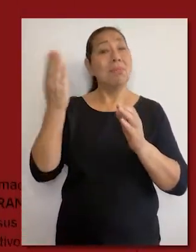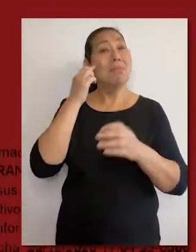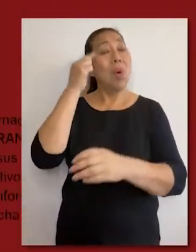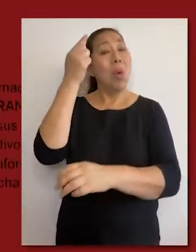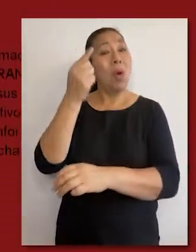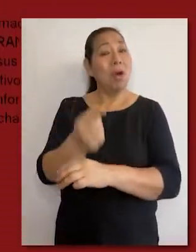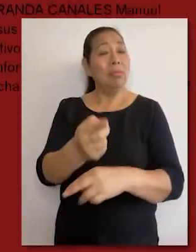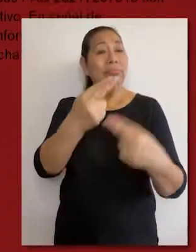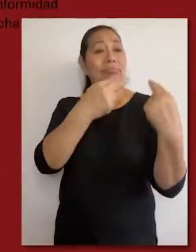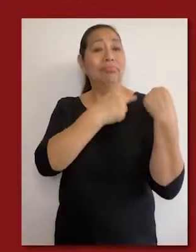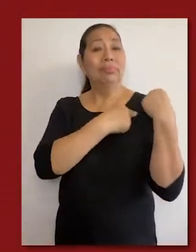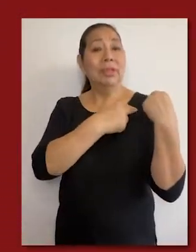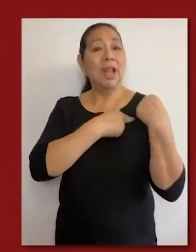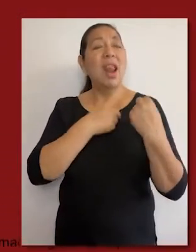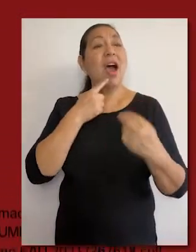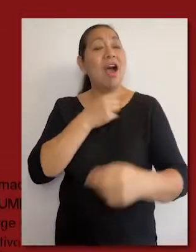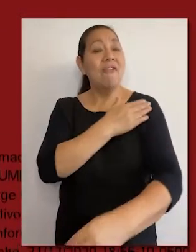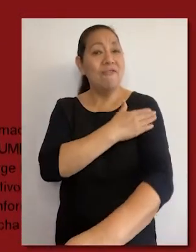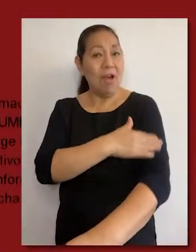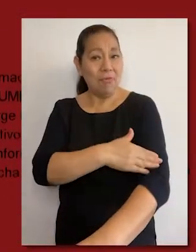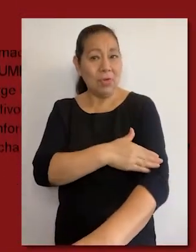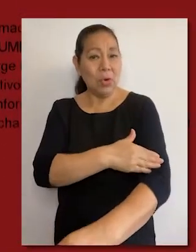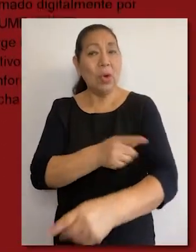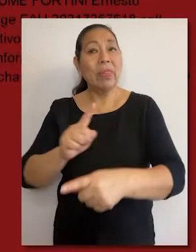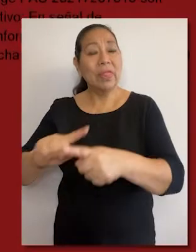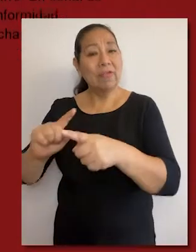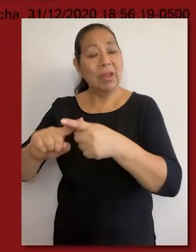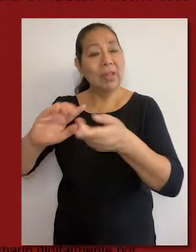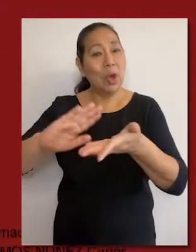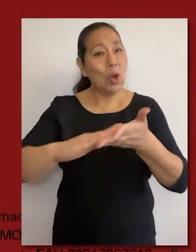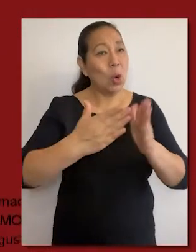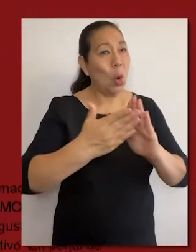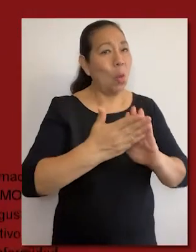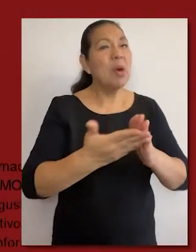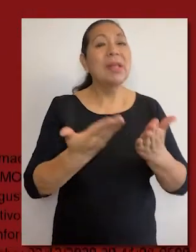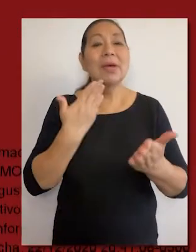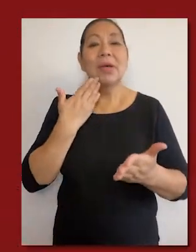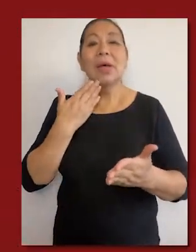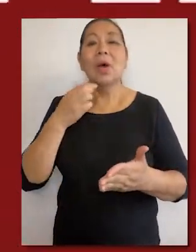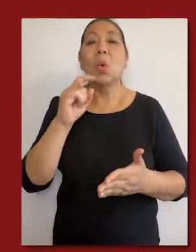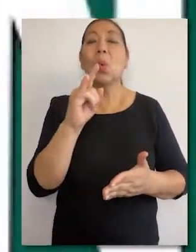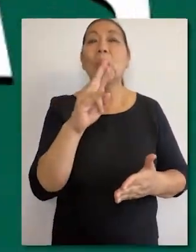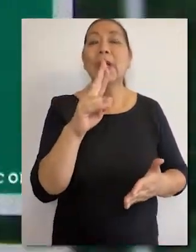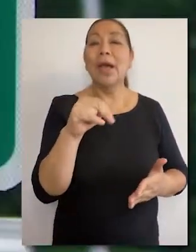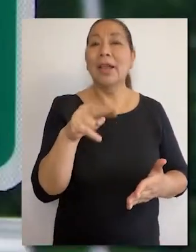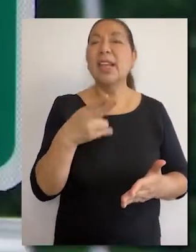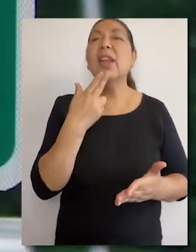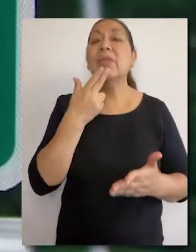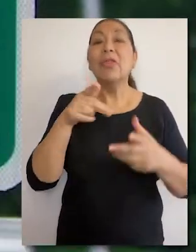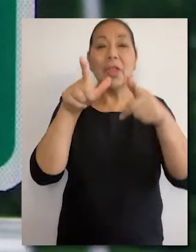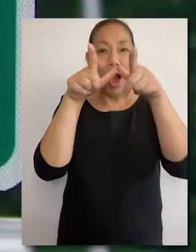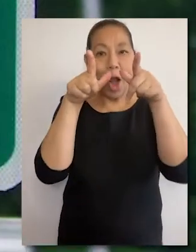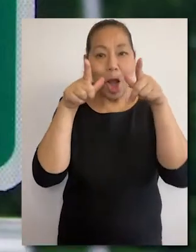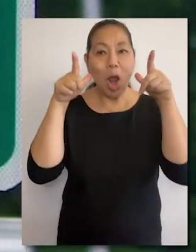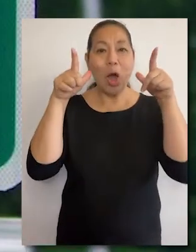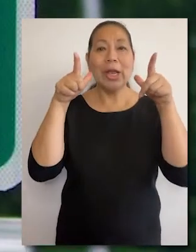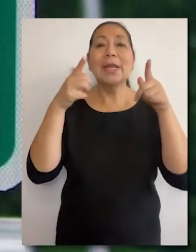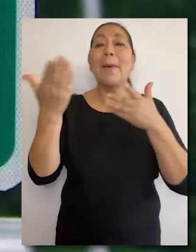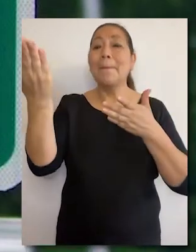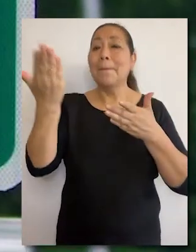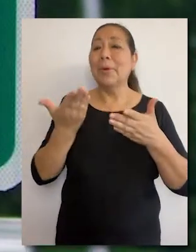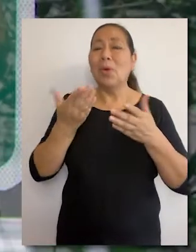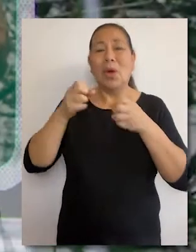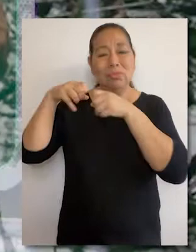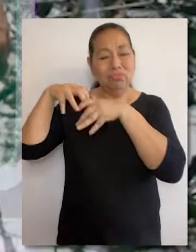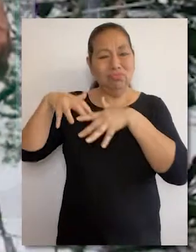fundada una demanda de cumplimiento en favor de cuatro comunidades nativas del distrito de Urarinas, en la región Loreto,